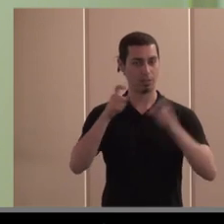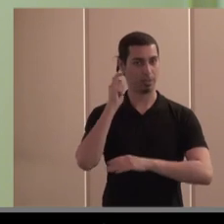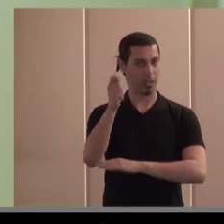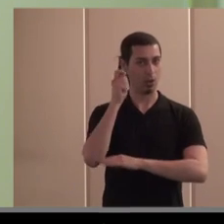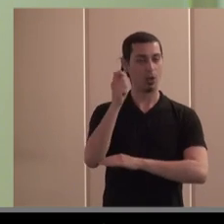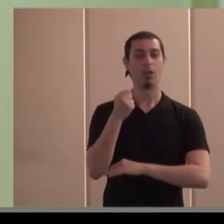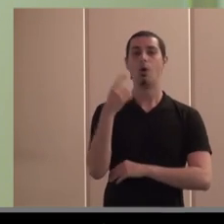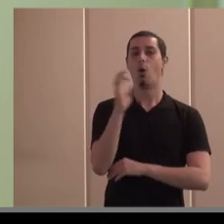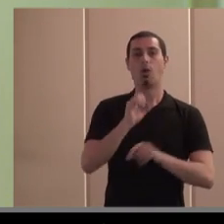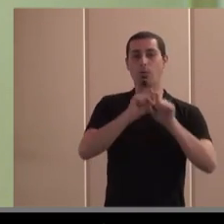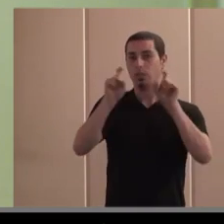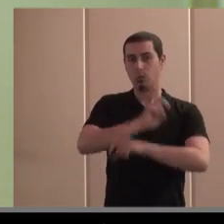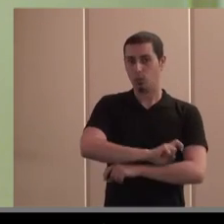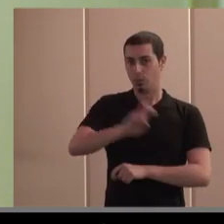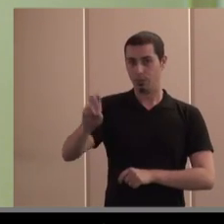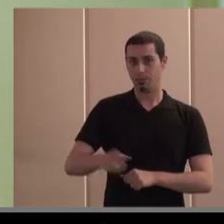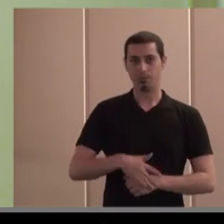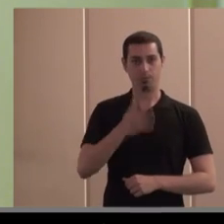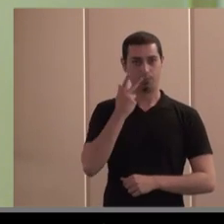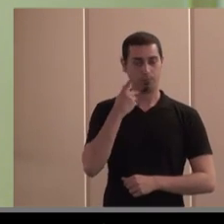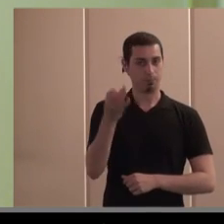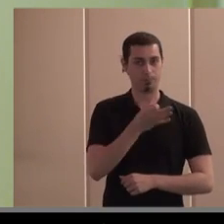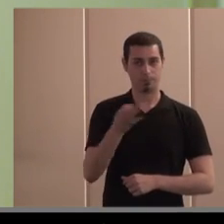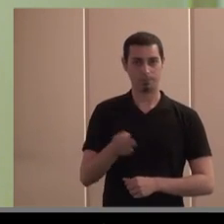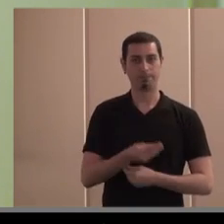tipo de entidades bien